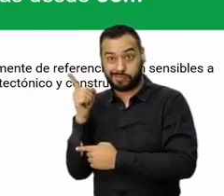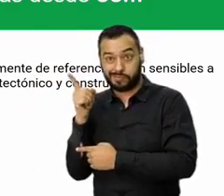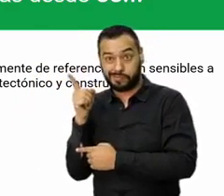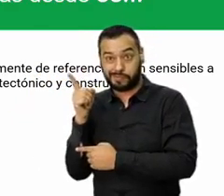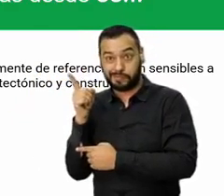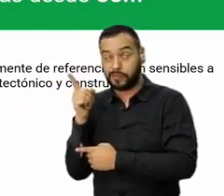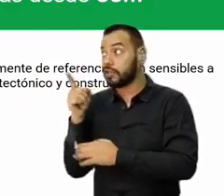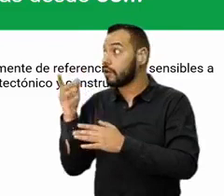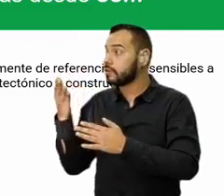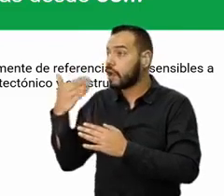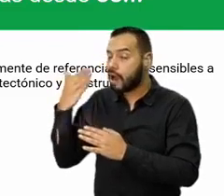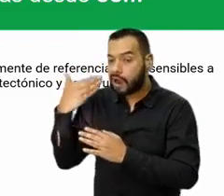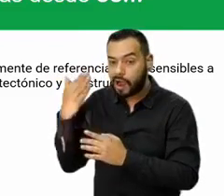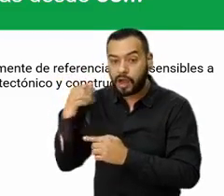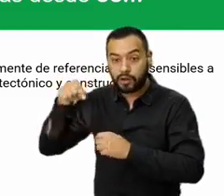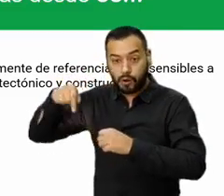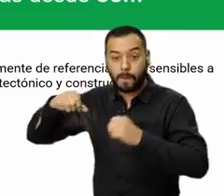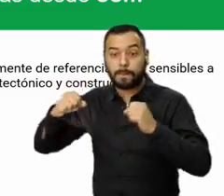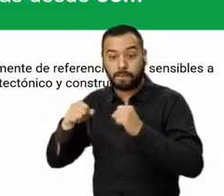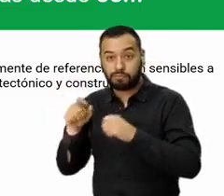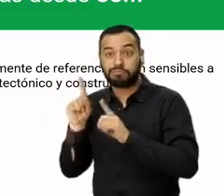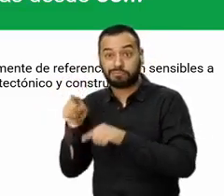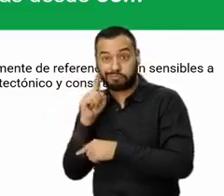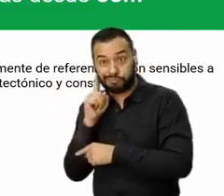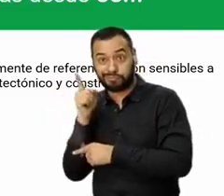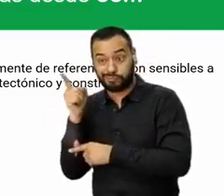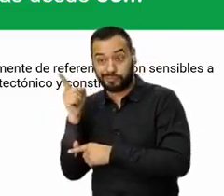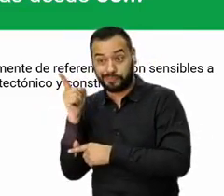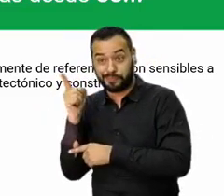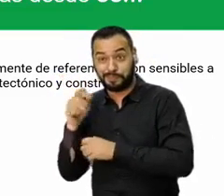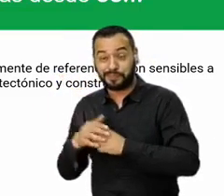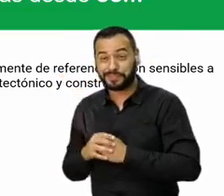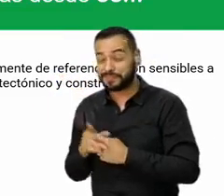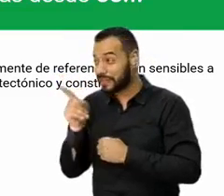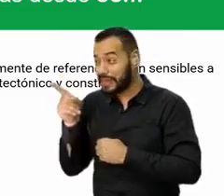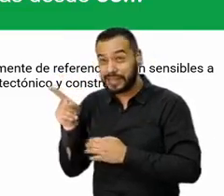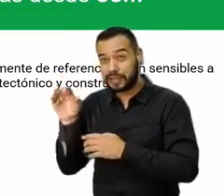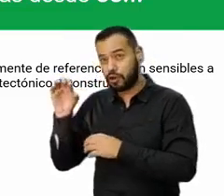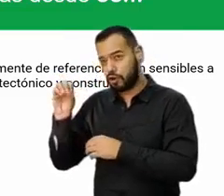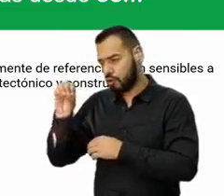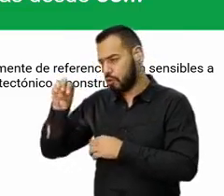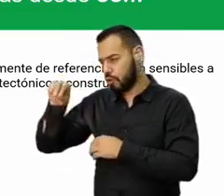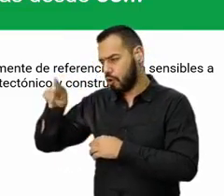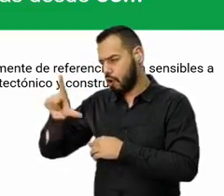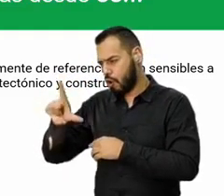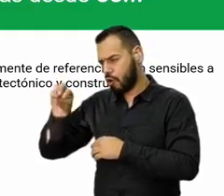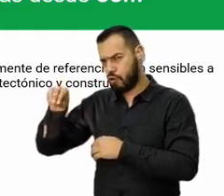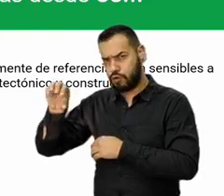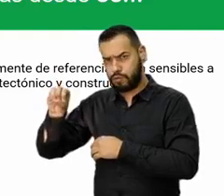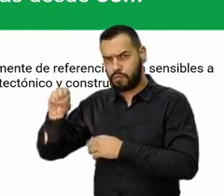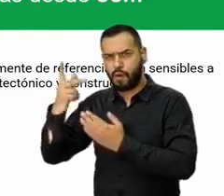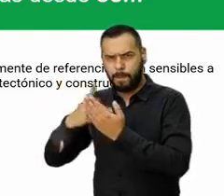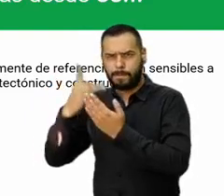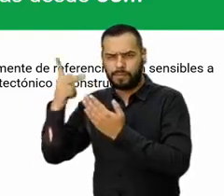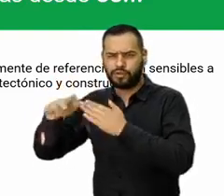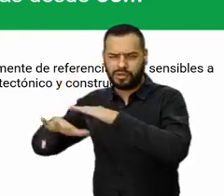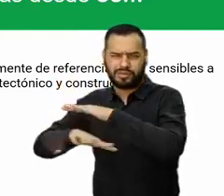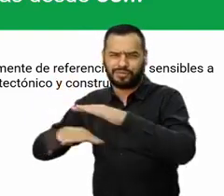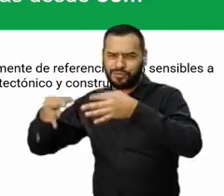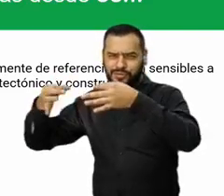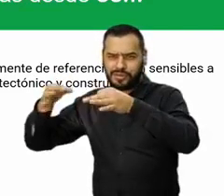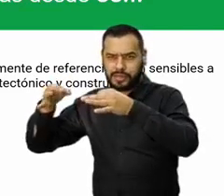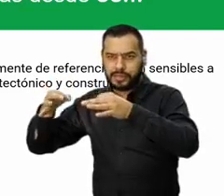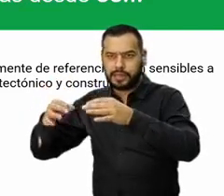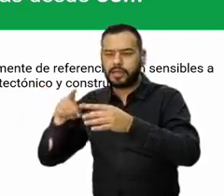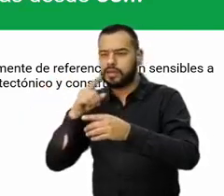Quieres clima cálido y aquí en Bogotá lo tenemos también. En esta parte de Olmo tenemos un proyecto que es básico, como le llamamos